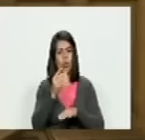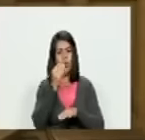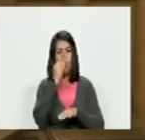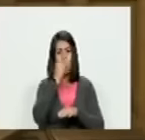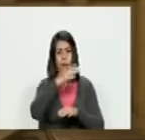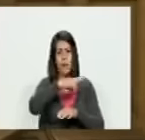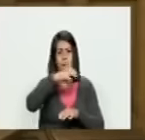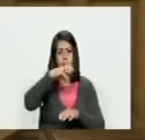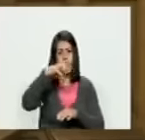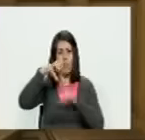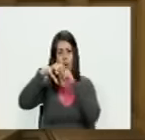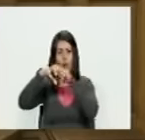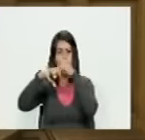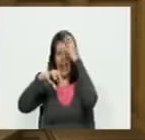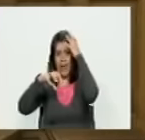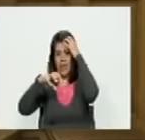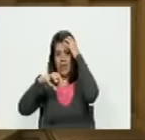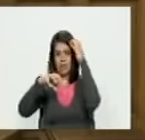los pulpos